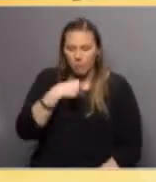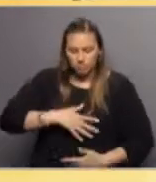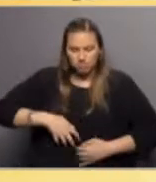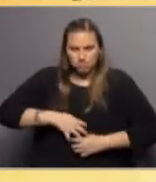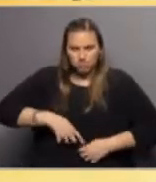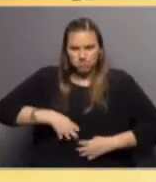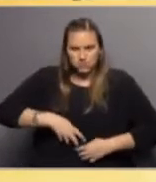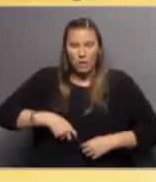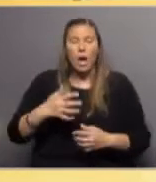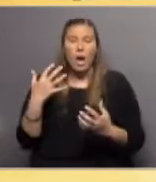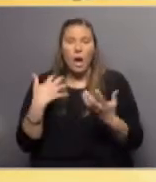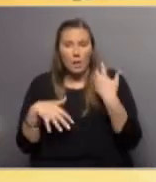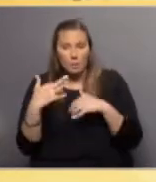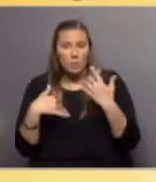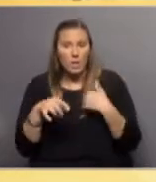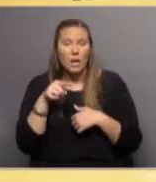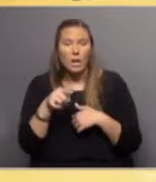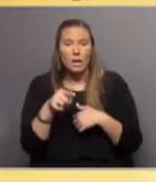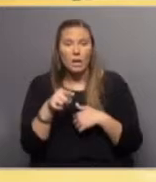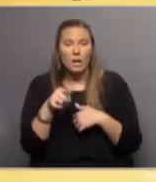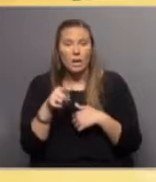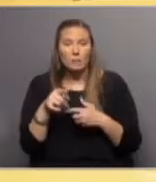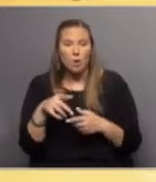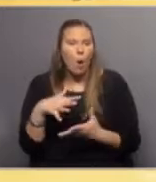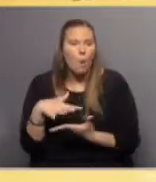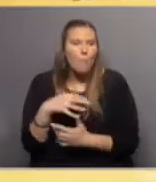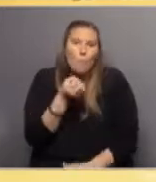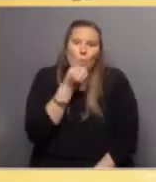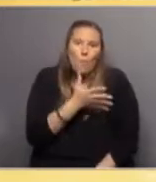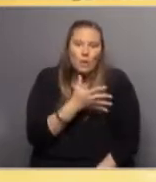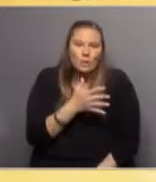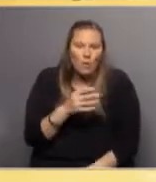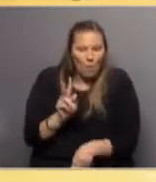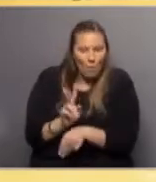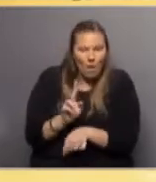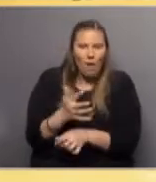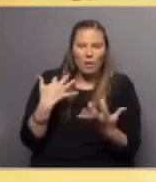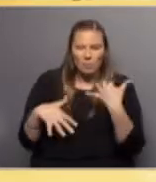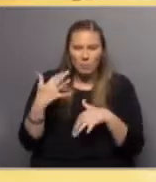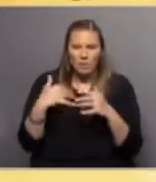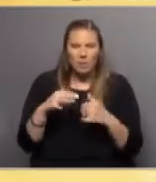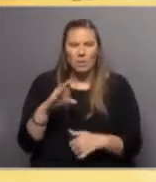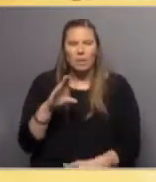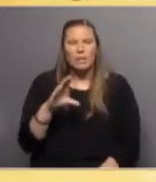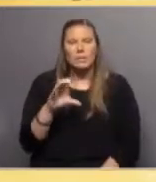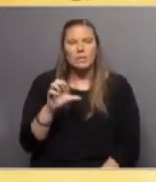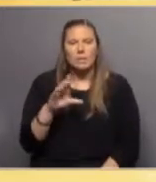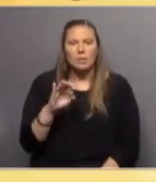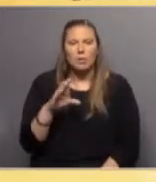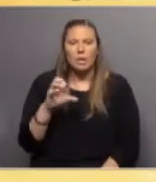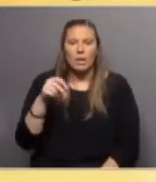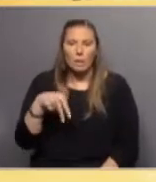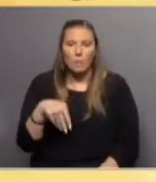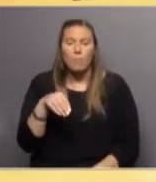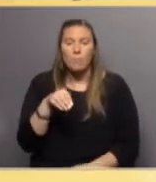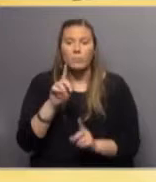de los animales y eso, bueno, tiene una cantidad de impactos positivos en la cría de animales. Después sería Okem, que Alexandra va a hablar